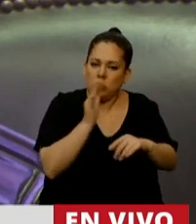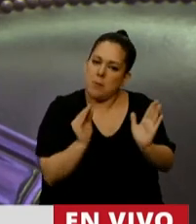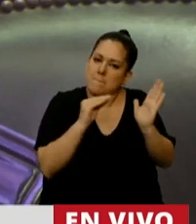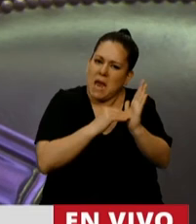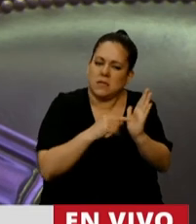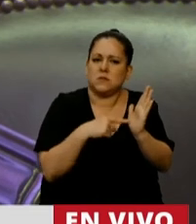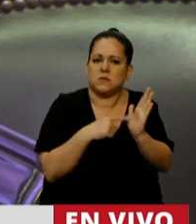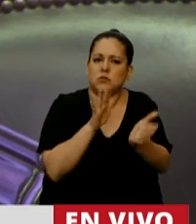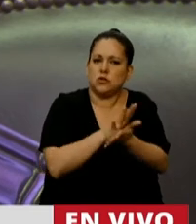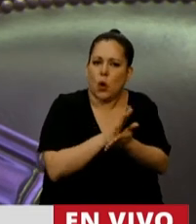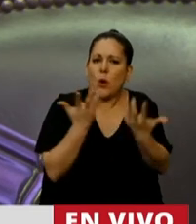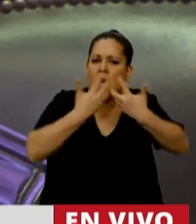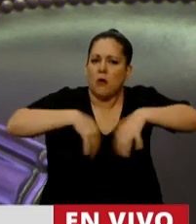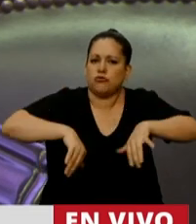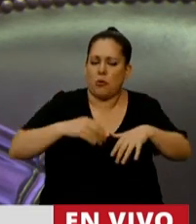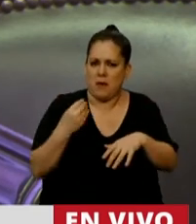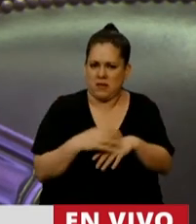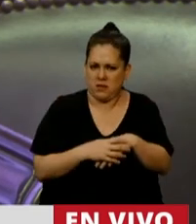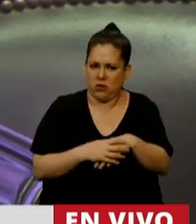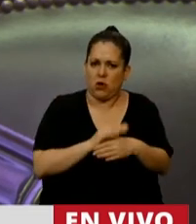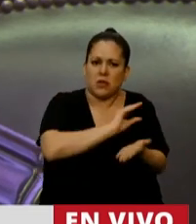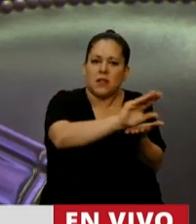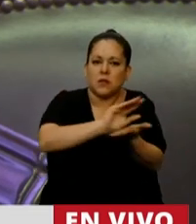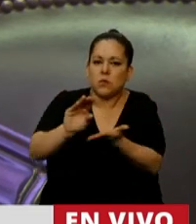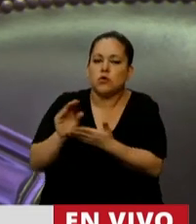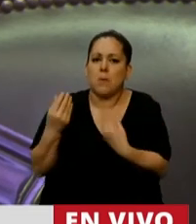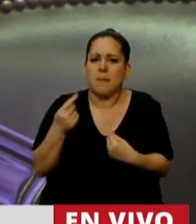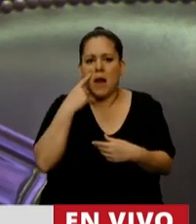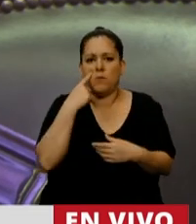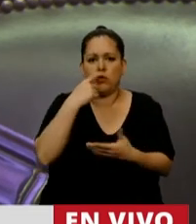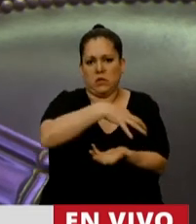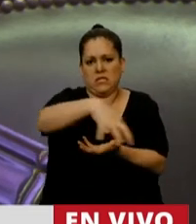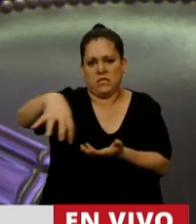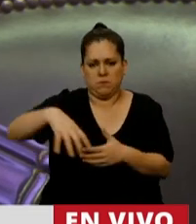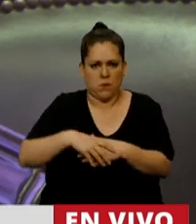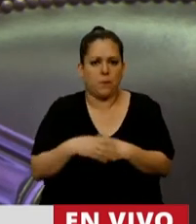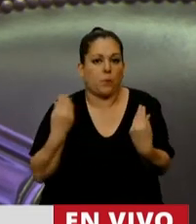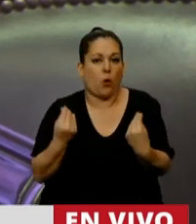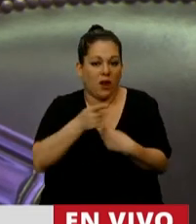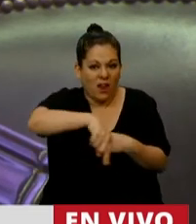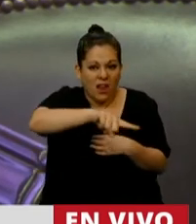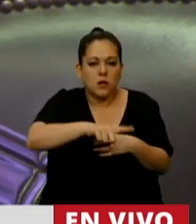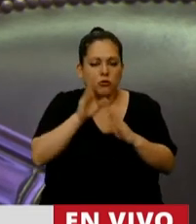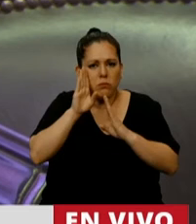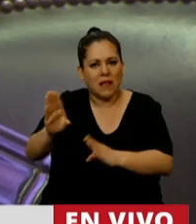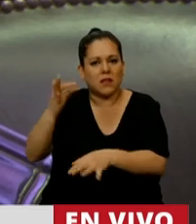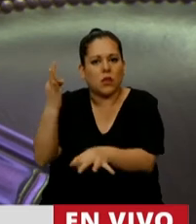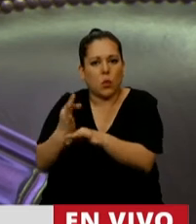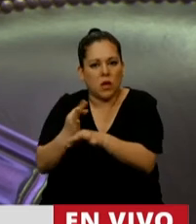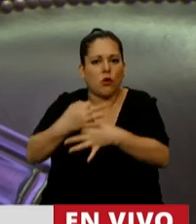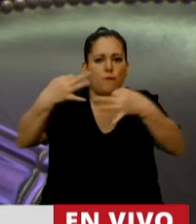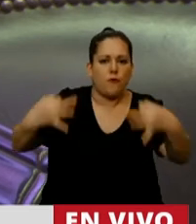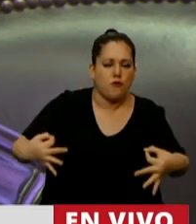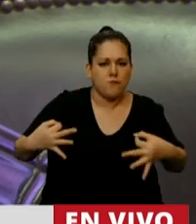garantice la distribución automática de esta ley a los municipios porque ellos atienden la educación formal y no